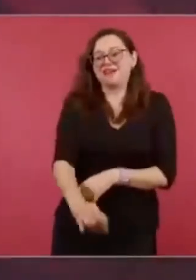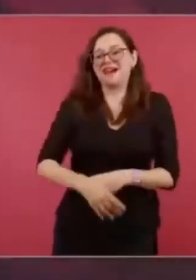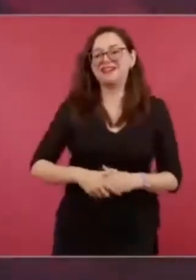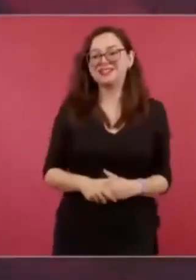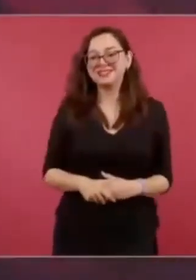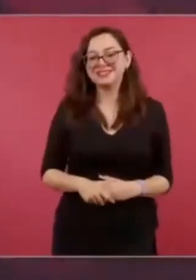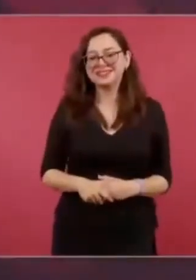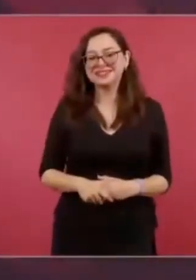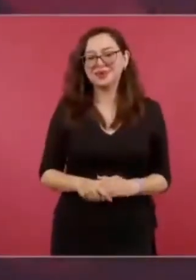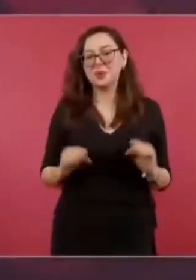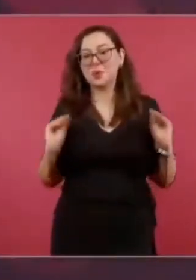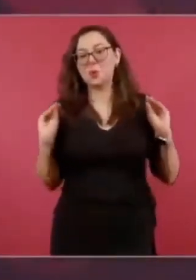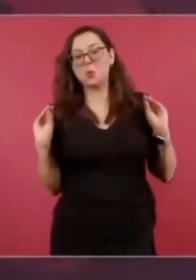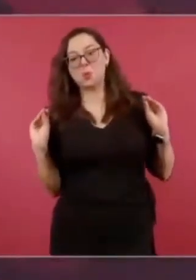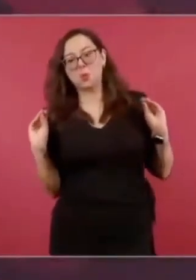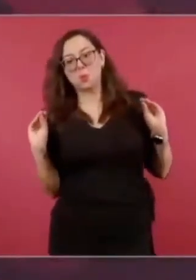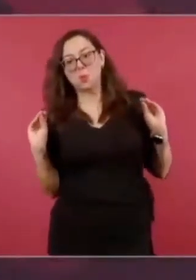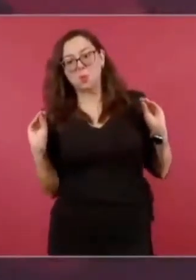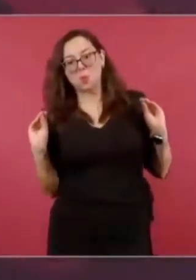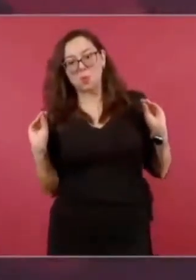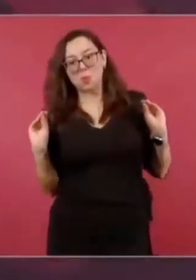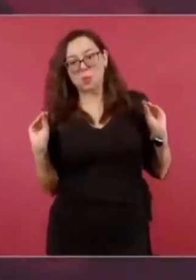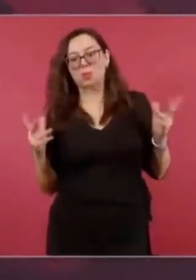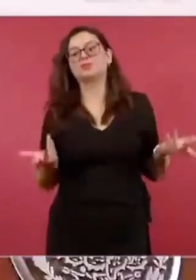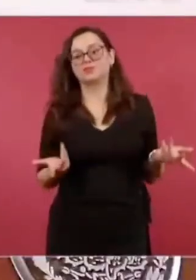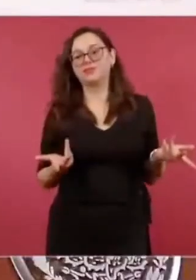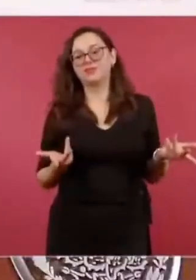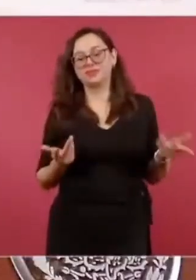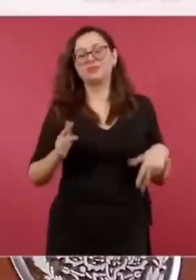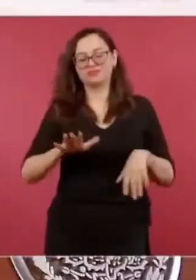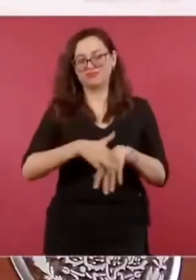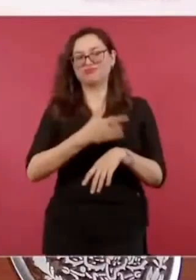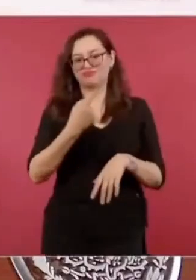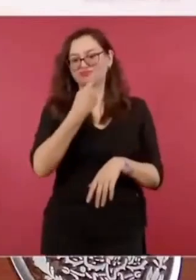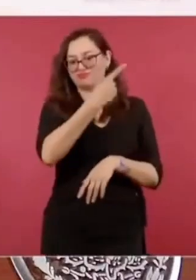una administración sea, dónde que le he Muito